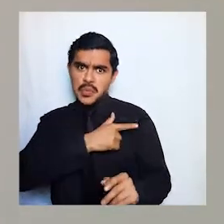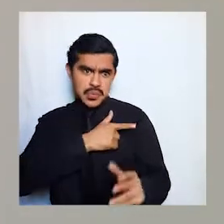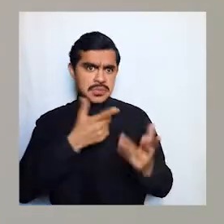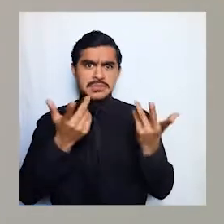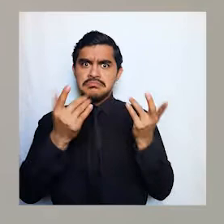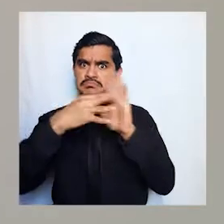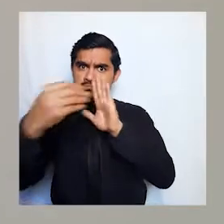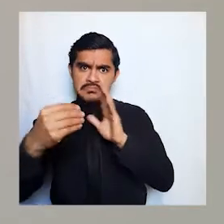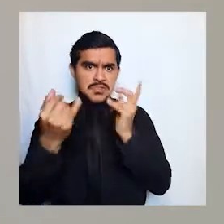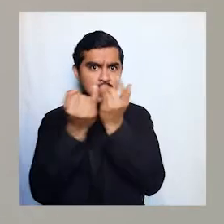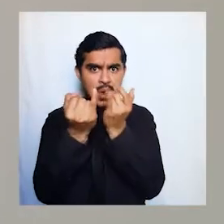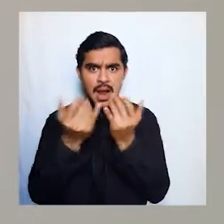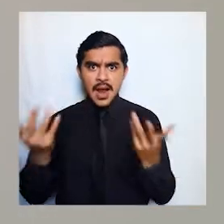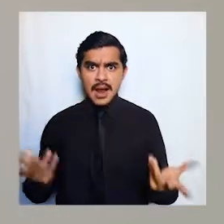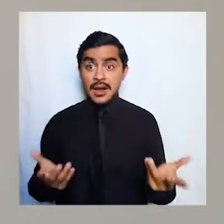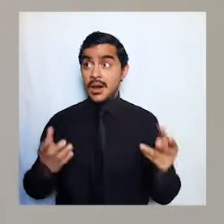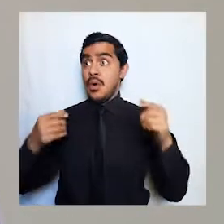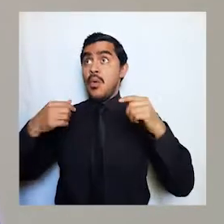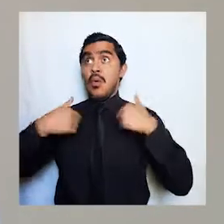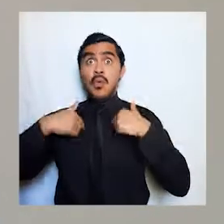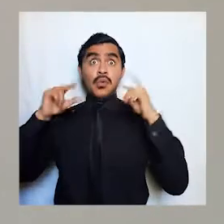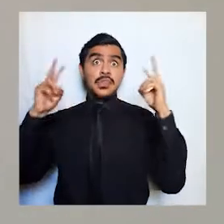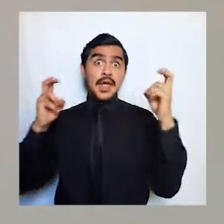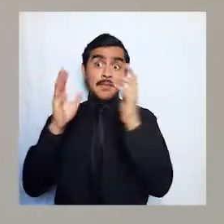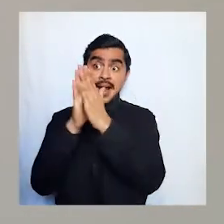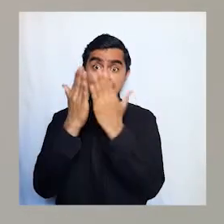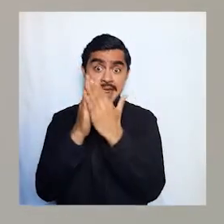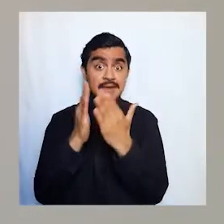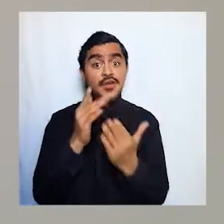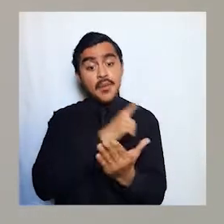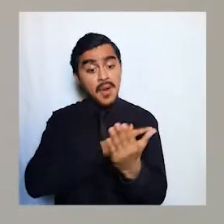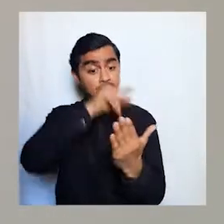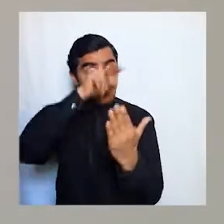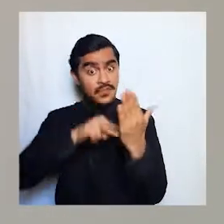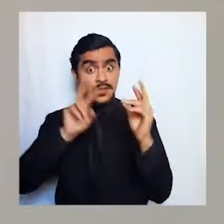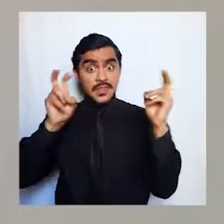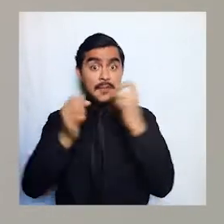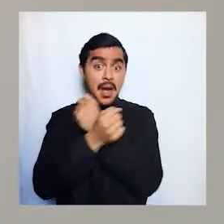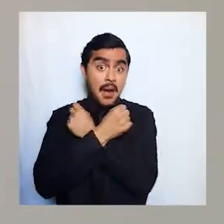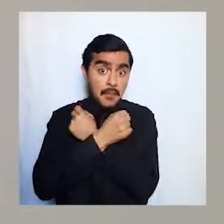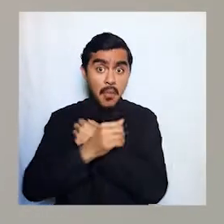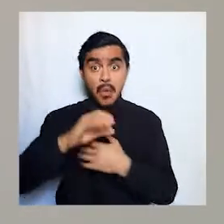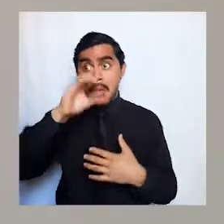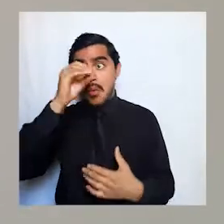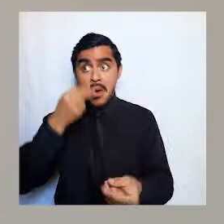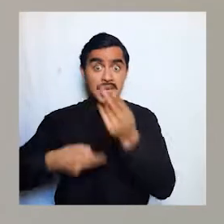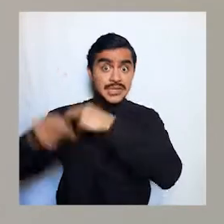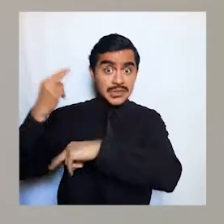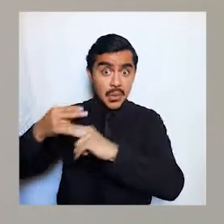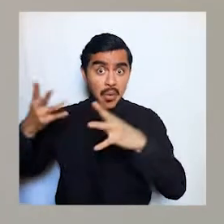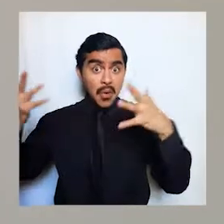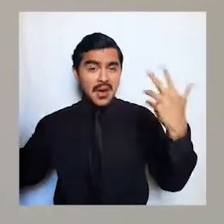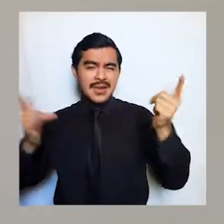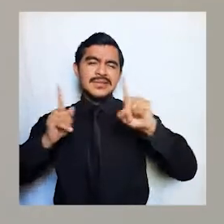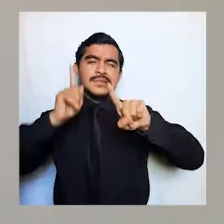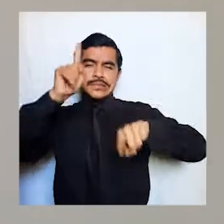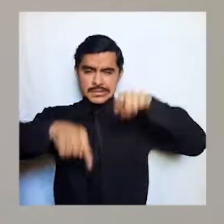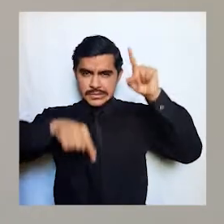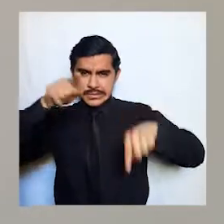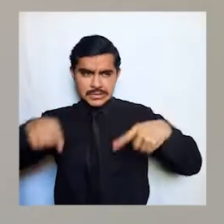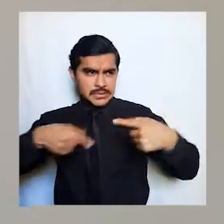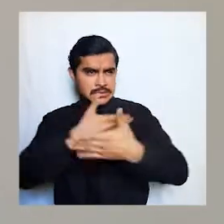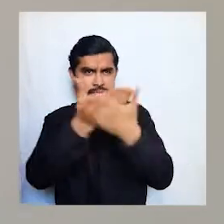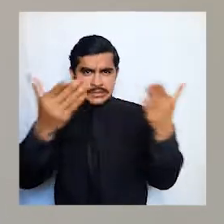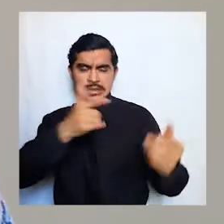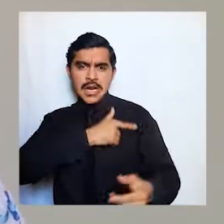gusta los libros que son sobre el amor o libros que son sobre historia depende lo que los usos que cada